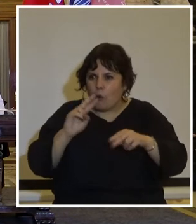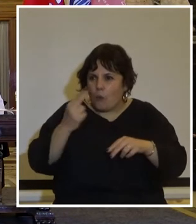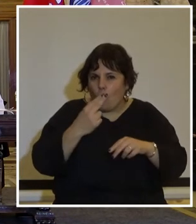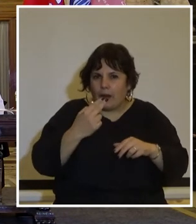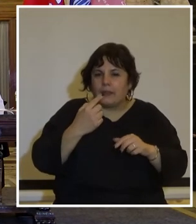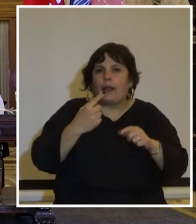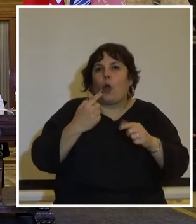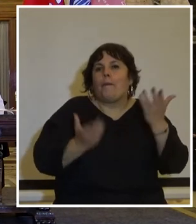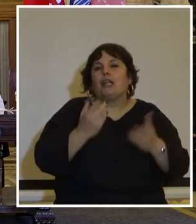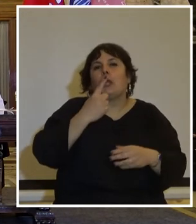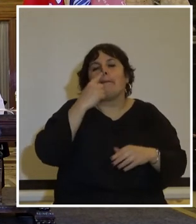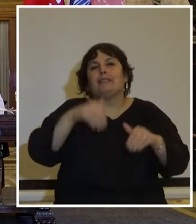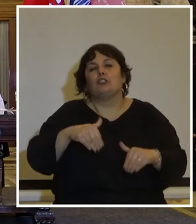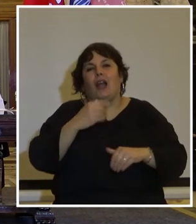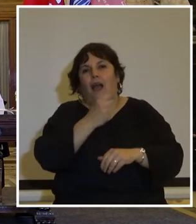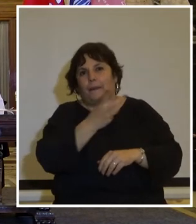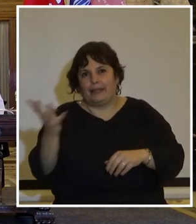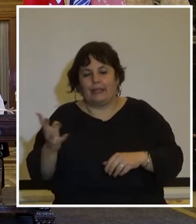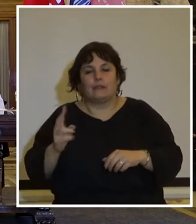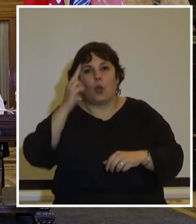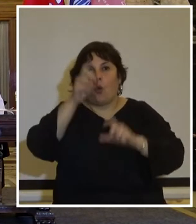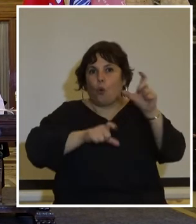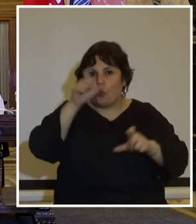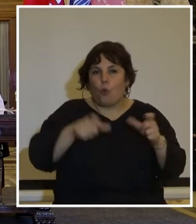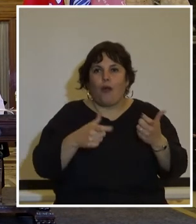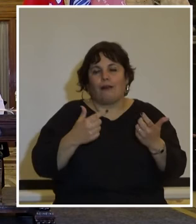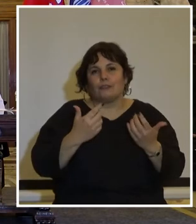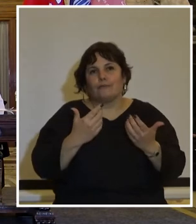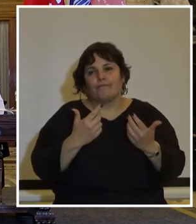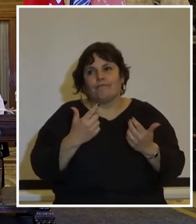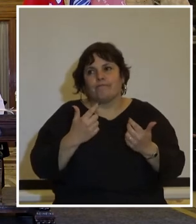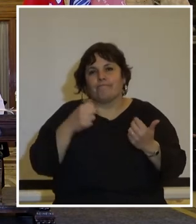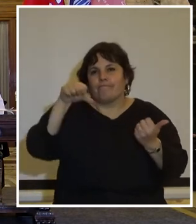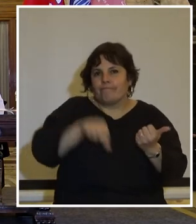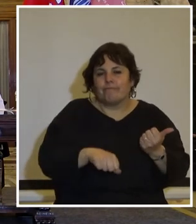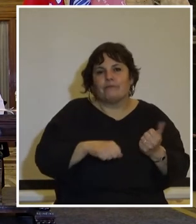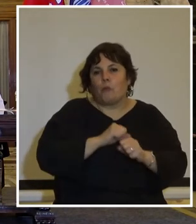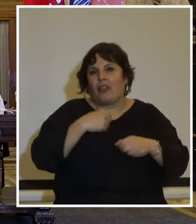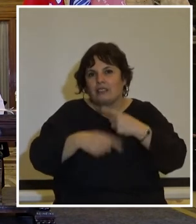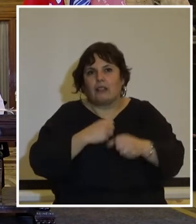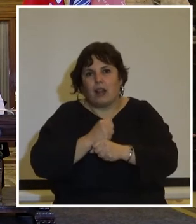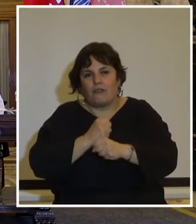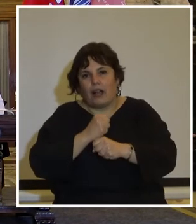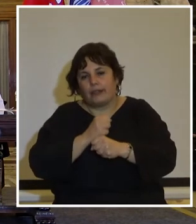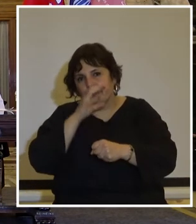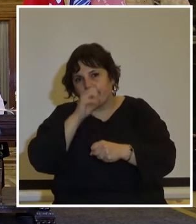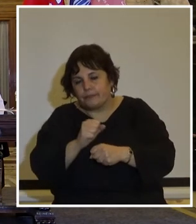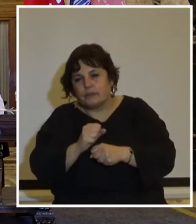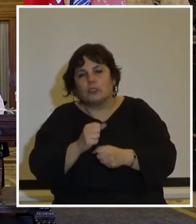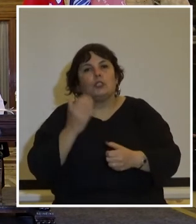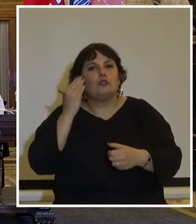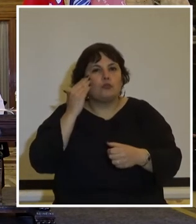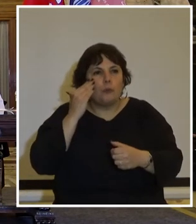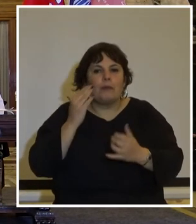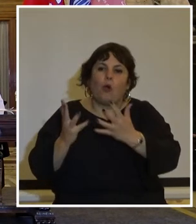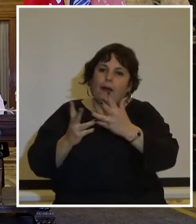millones de habitantes los uruguayos hemos pagado un alto costo para poder seguir trabajando a la vez que supimos nuevamente